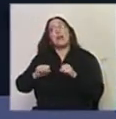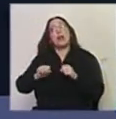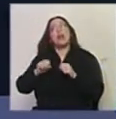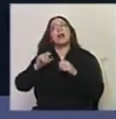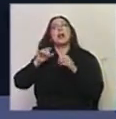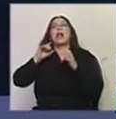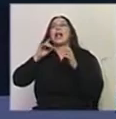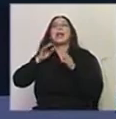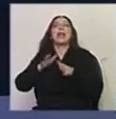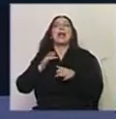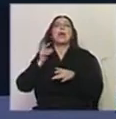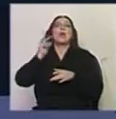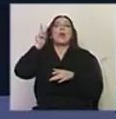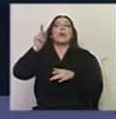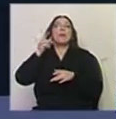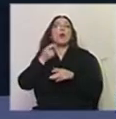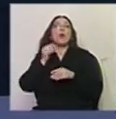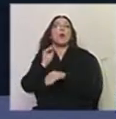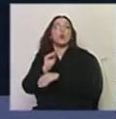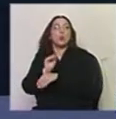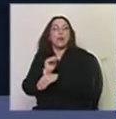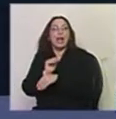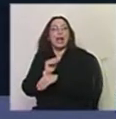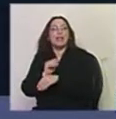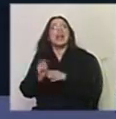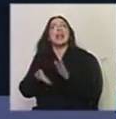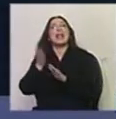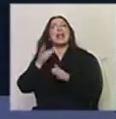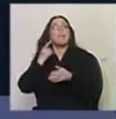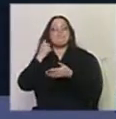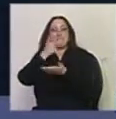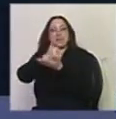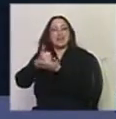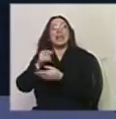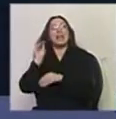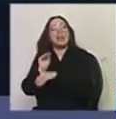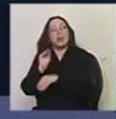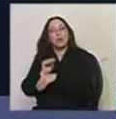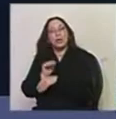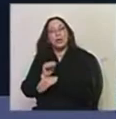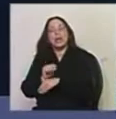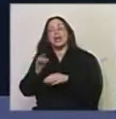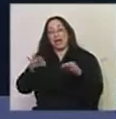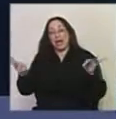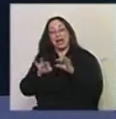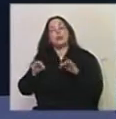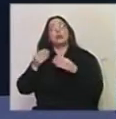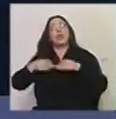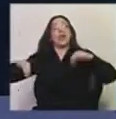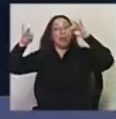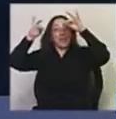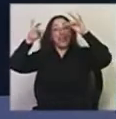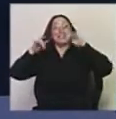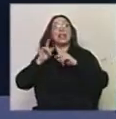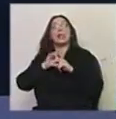en la diplomacia cultural va a ser cada vez más presente y la cultura y en el caso de la música o la danza que no